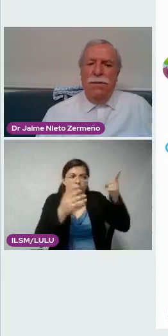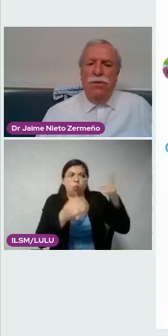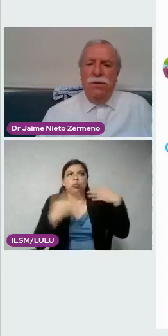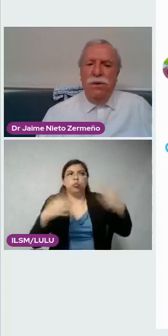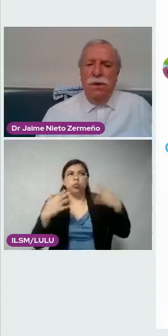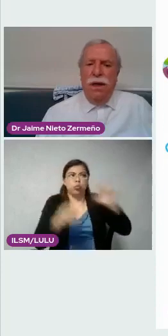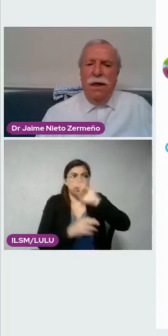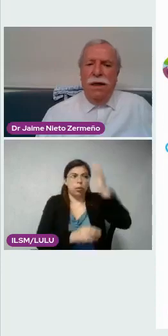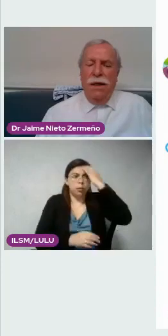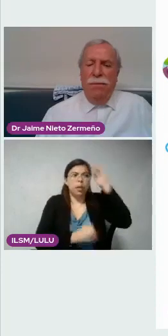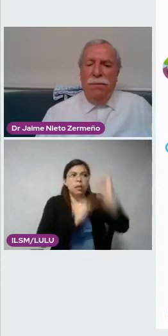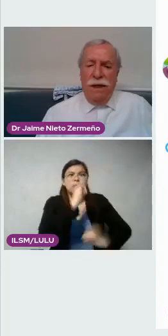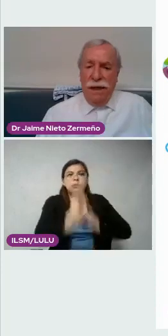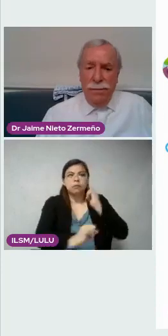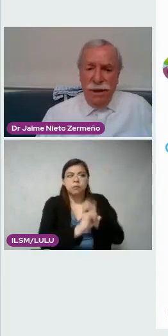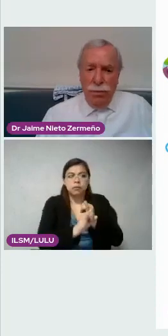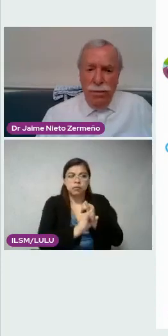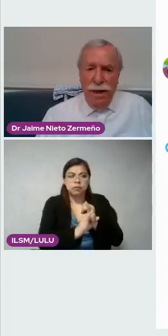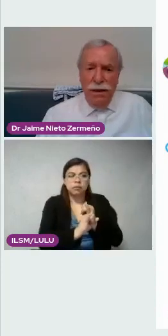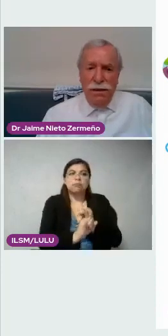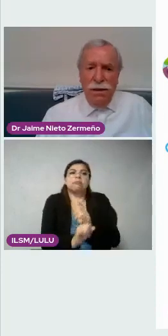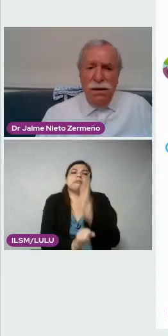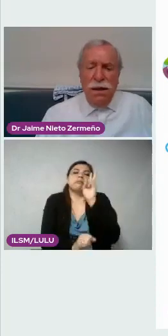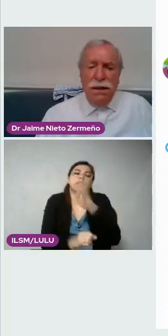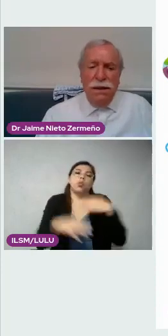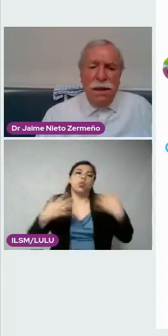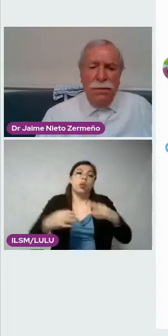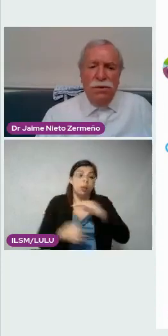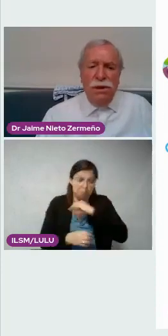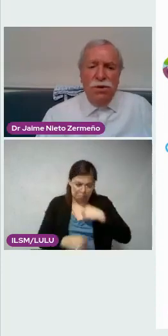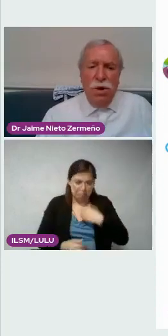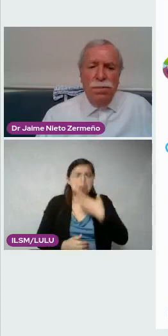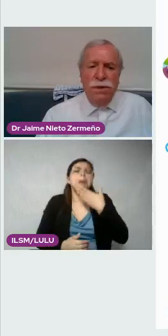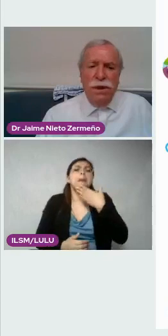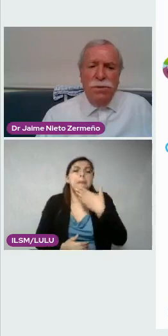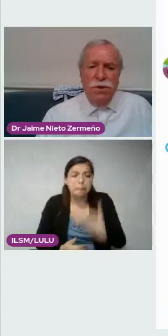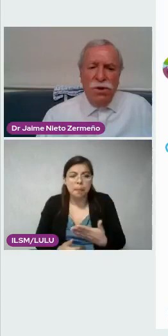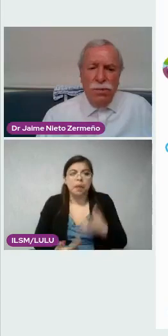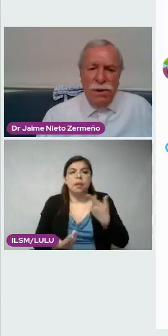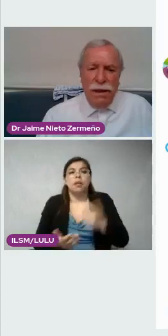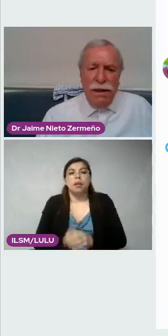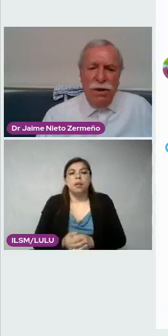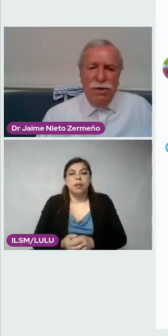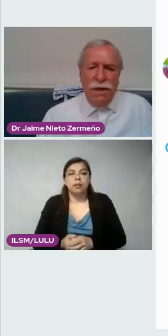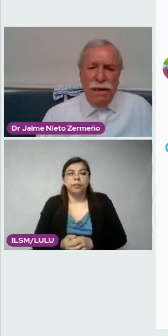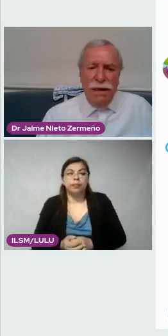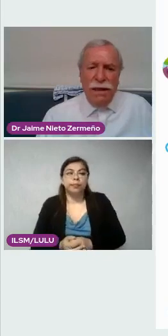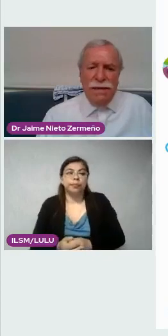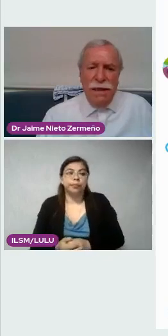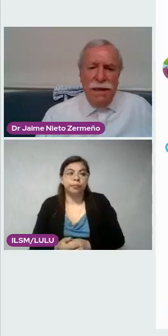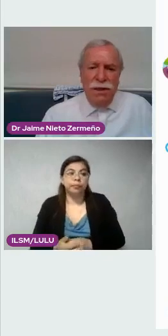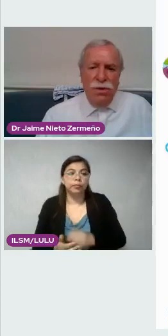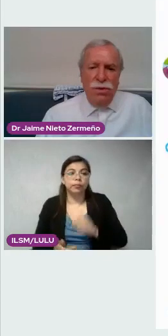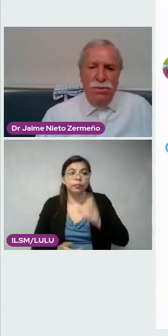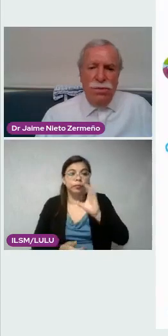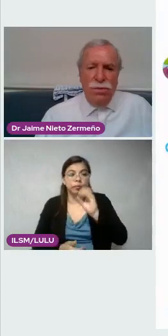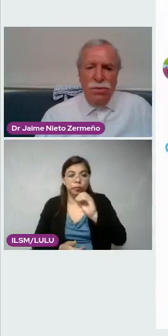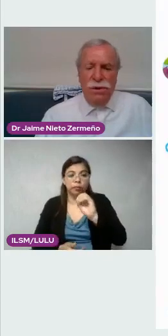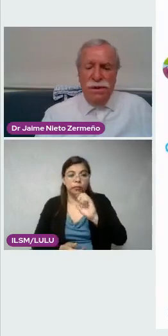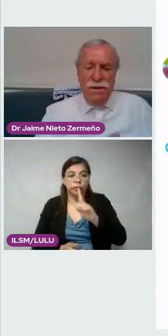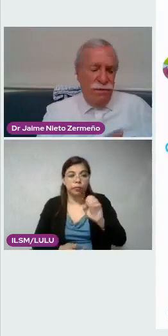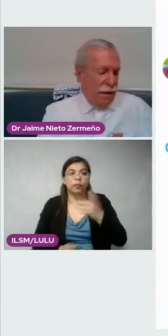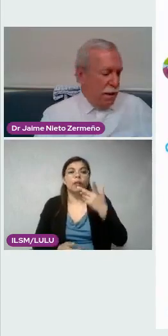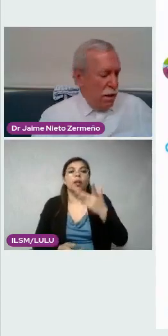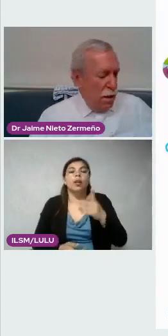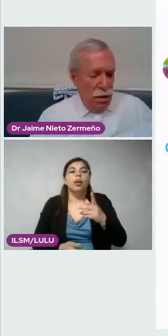Estamos verdaderamente muy bien. Aquí tenemos el CHOP, tenemos el Hospital Leninos de Texas. Y si